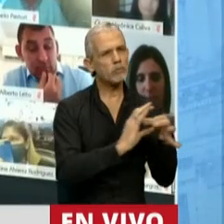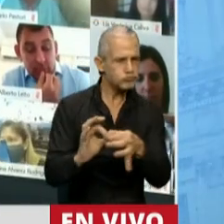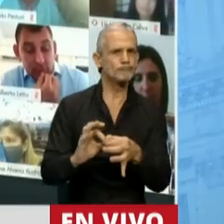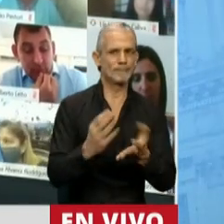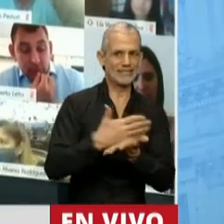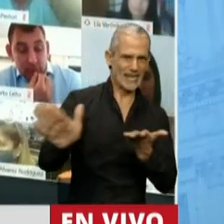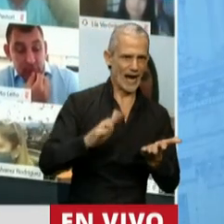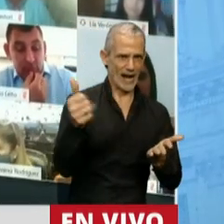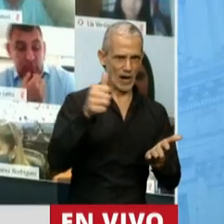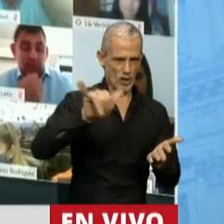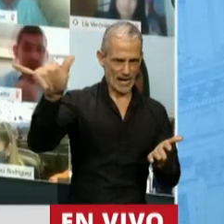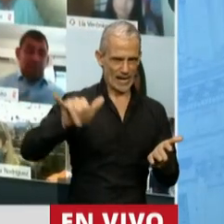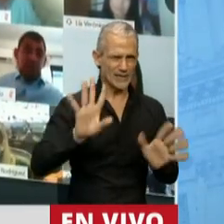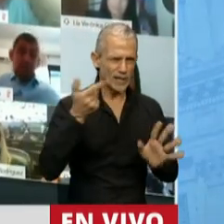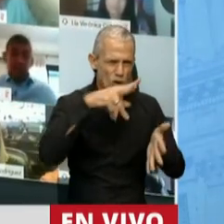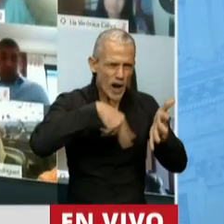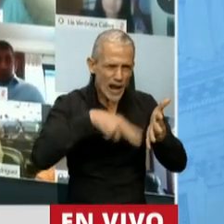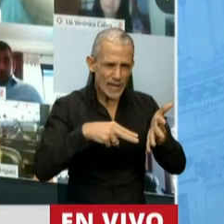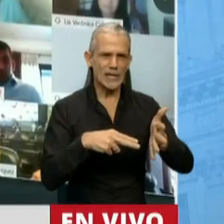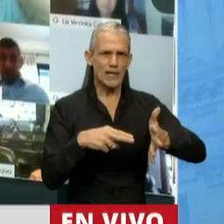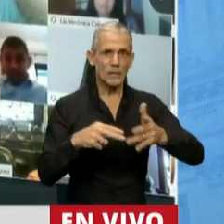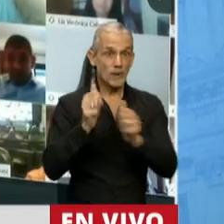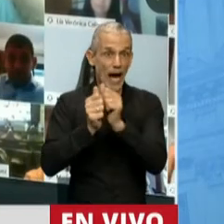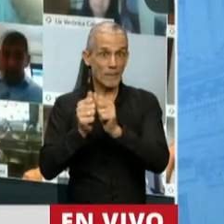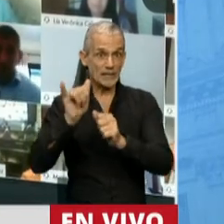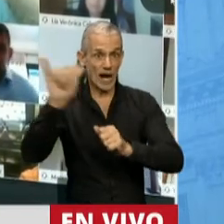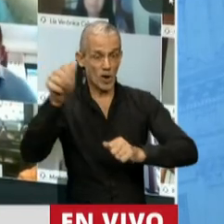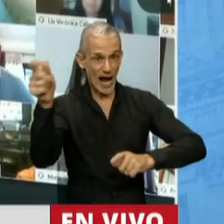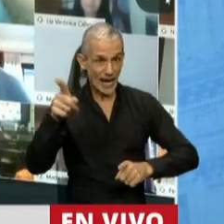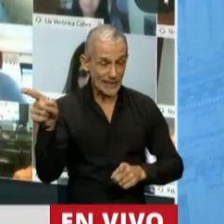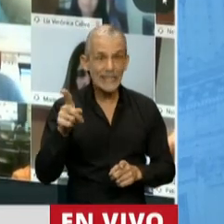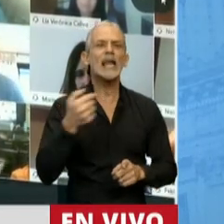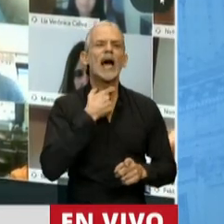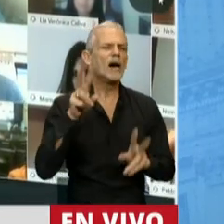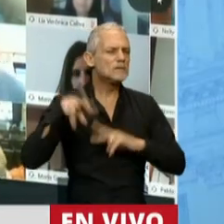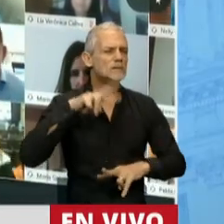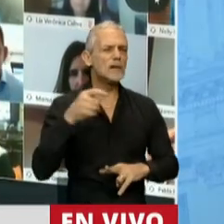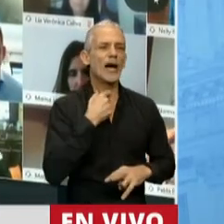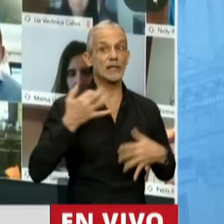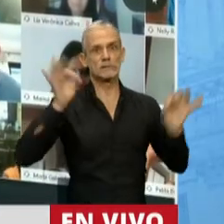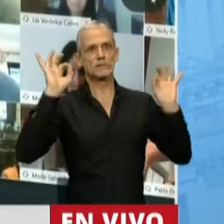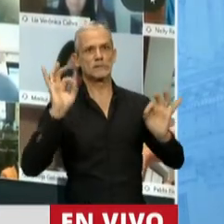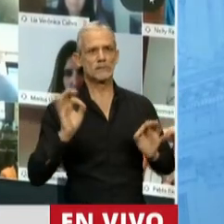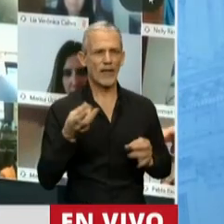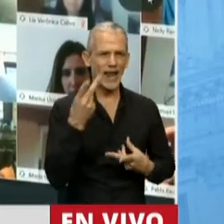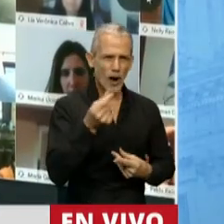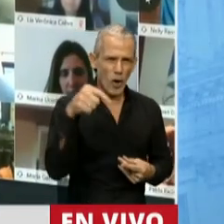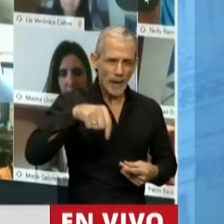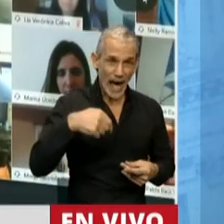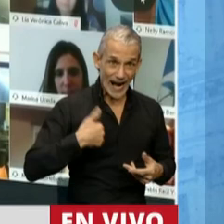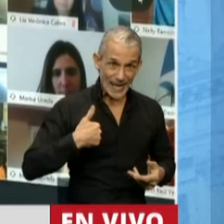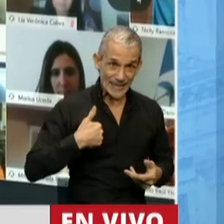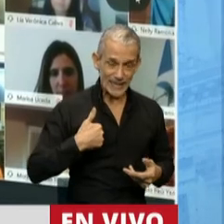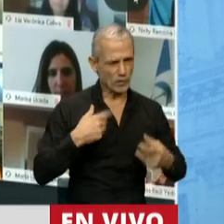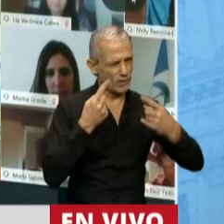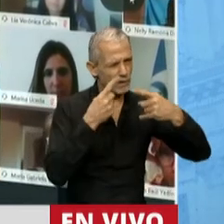excluirlo. Leí también el comunicado de la empresa, si lo que la empresa busca es exceptuarse de la ley de compra argentina, ese es